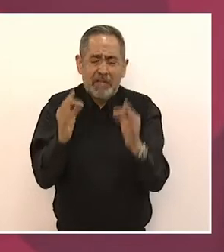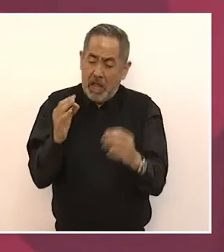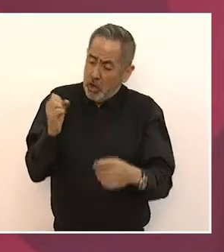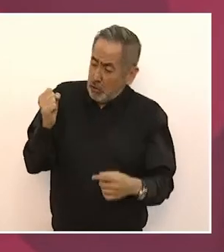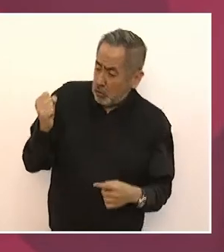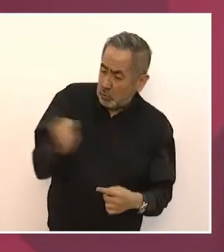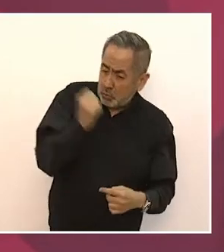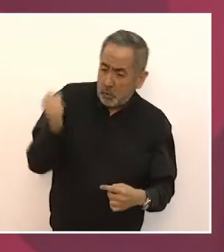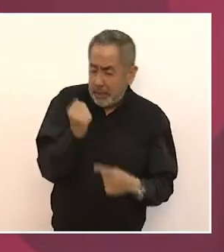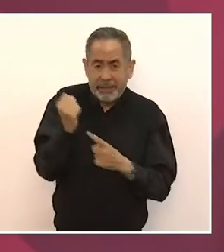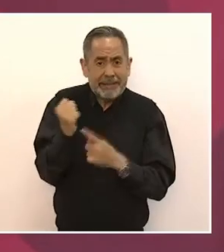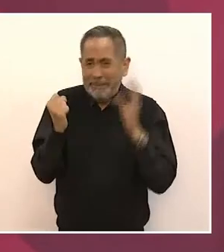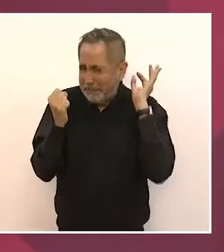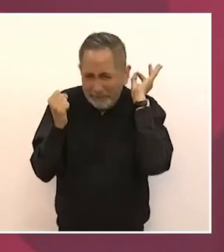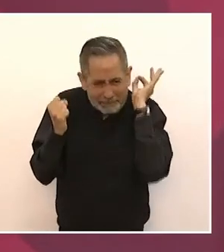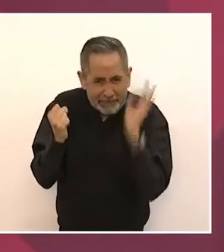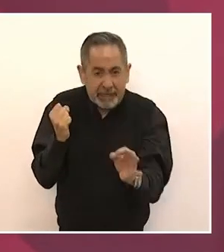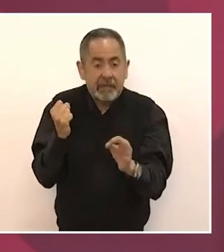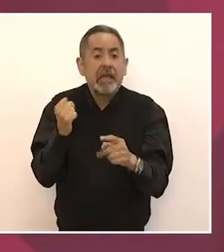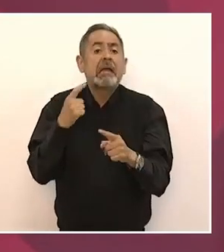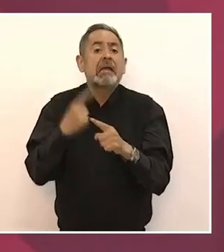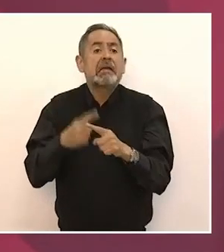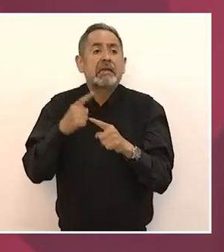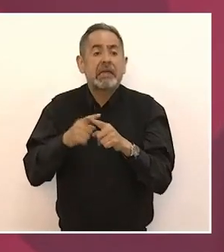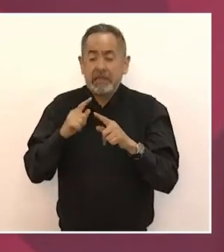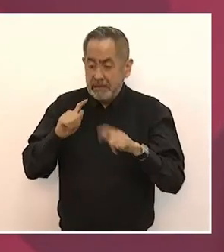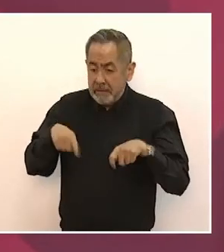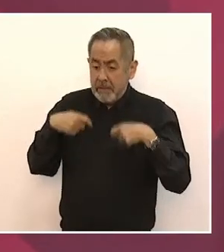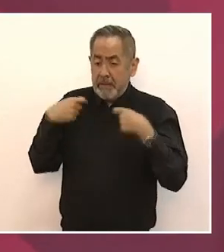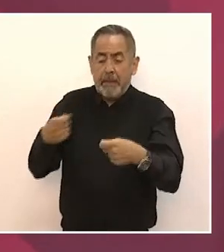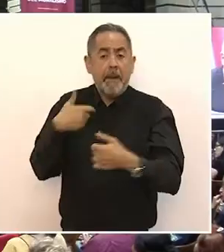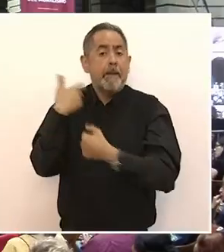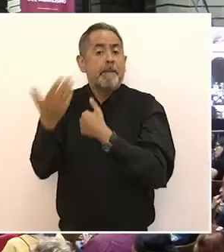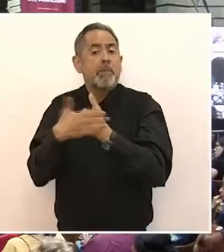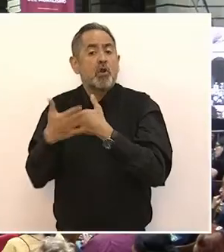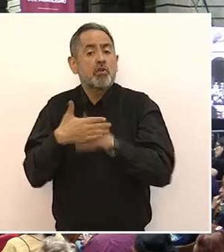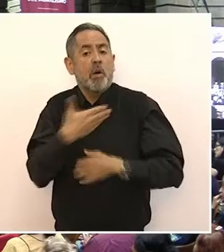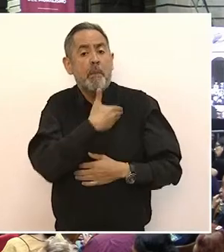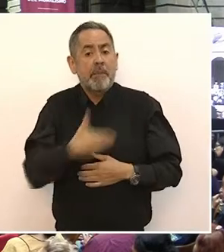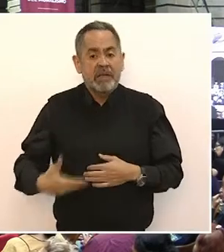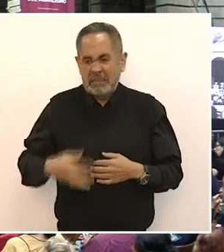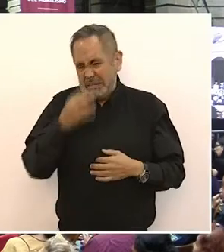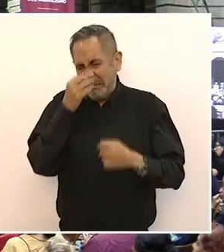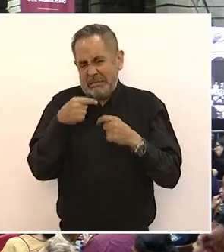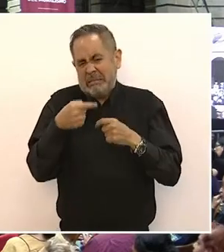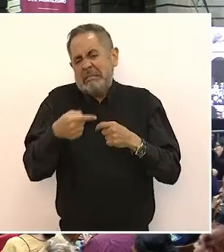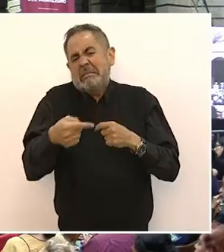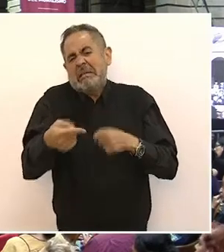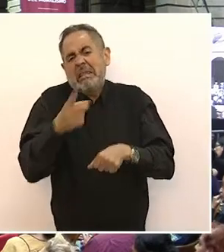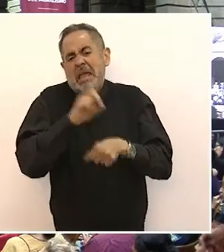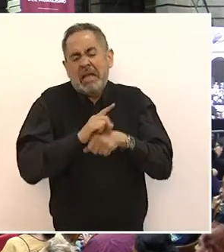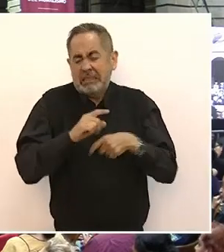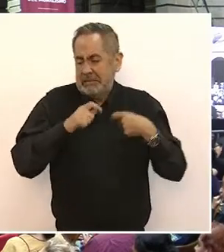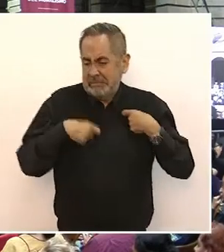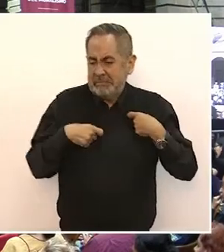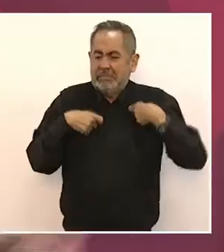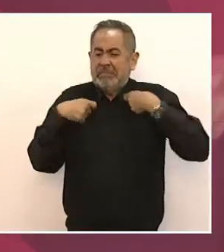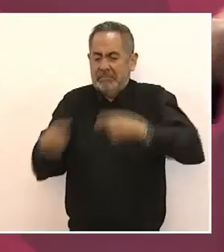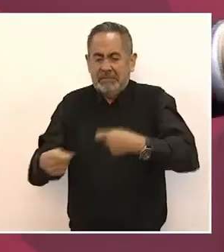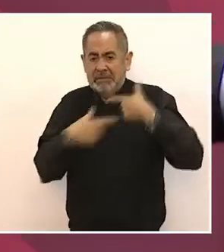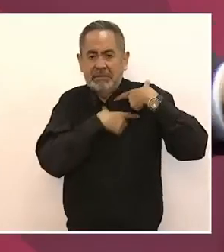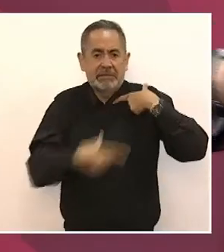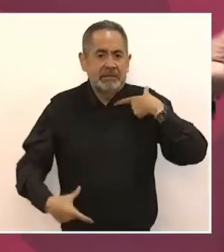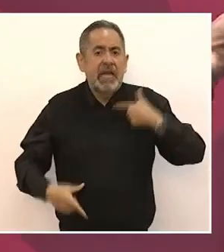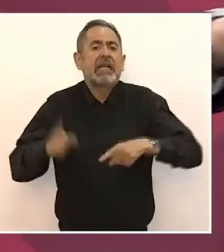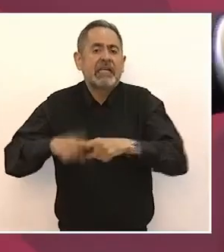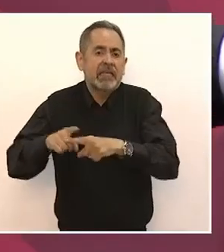fortuna de que quien va a gobernar ya en unos días más este país es